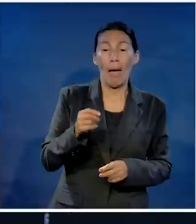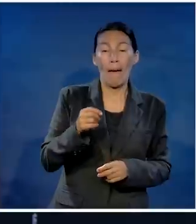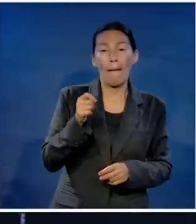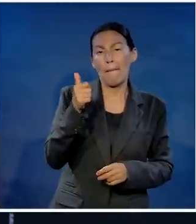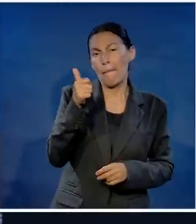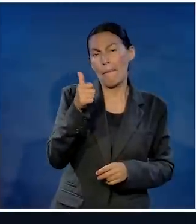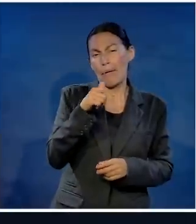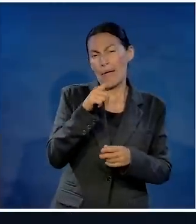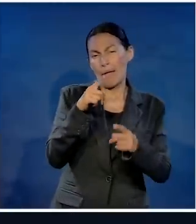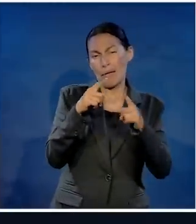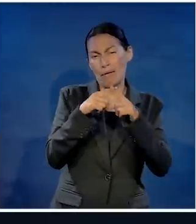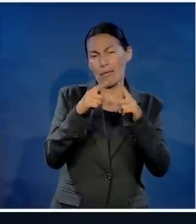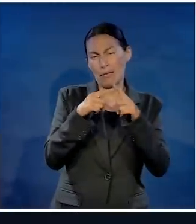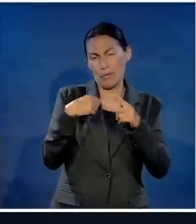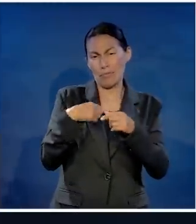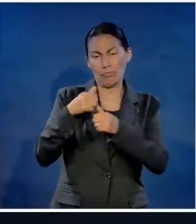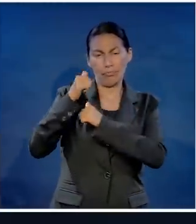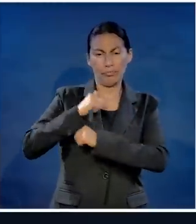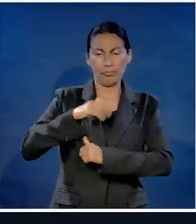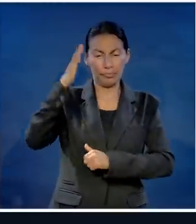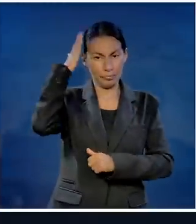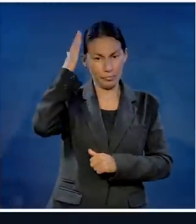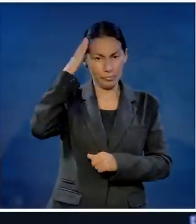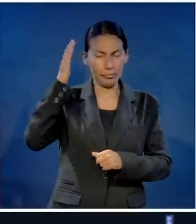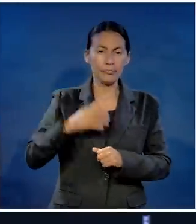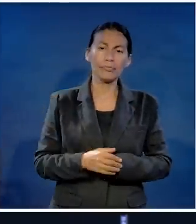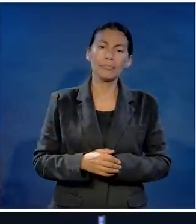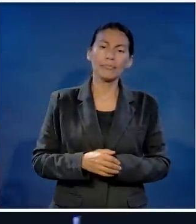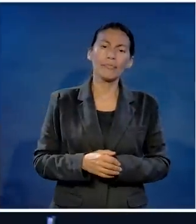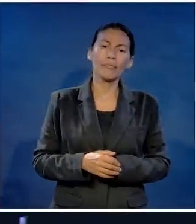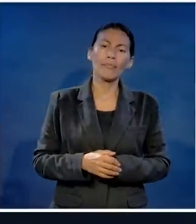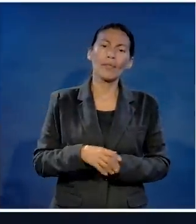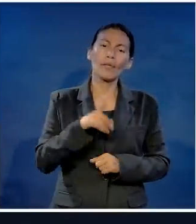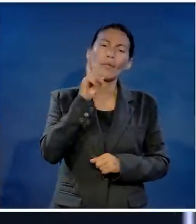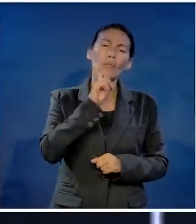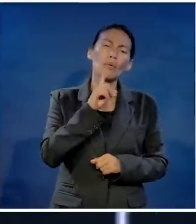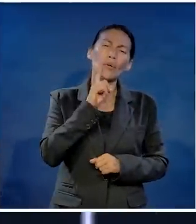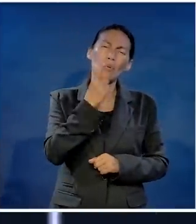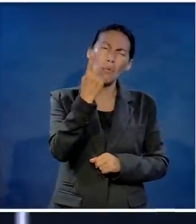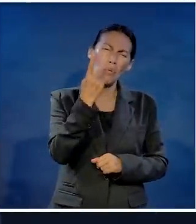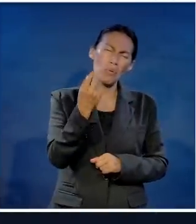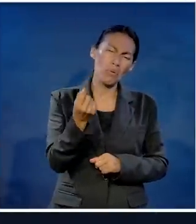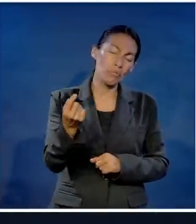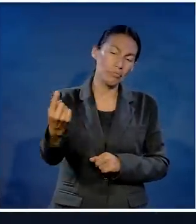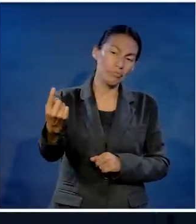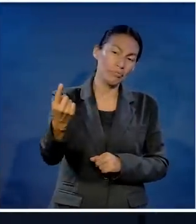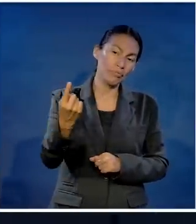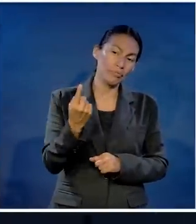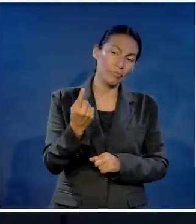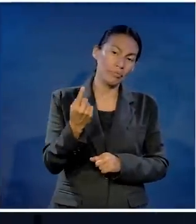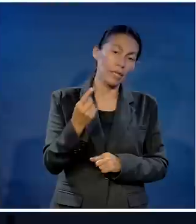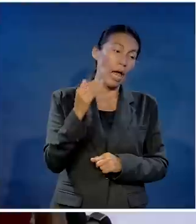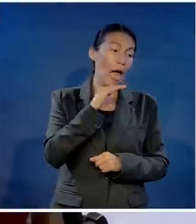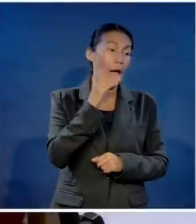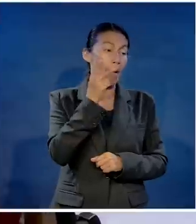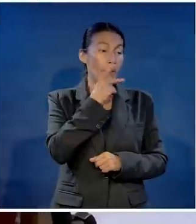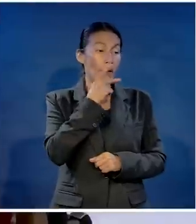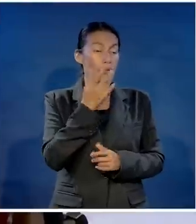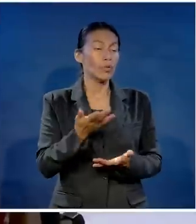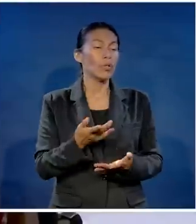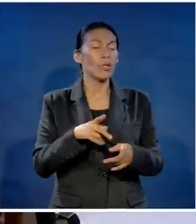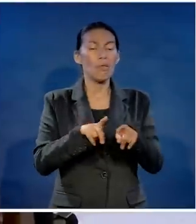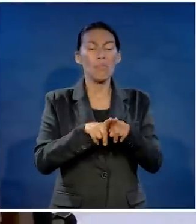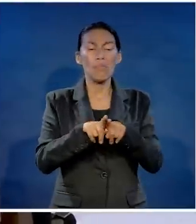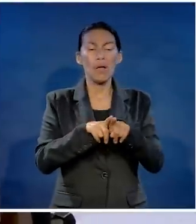era mi primer distrito, en ese tiempo cuando pensaba que el pastor tenía que arreglarlo todo, vino una dama y me dice, pastor,